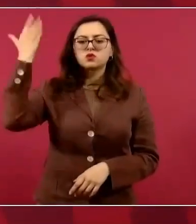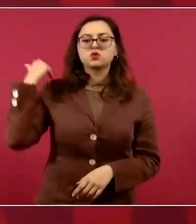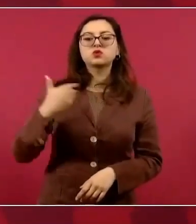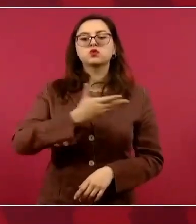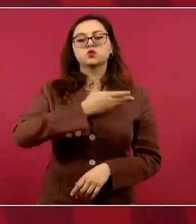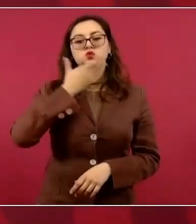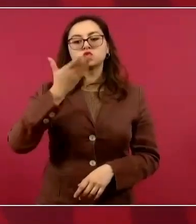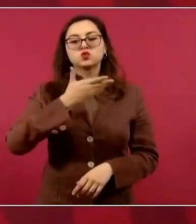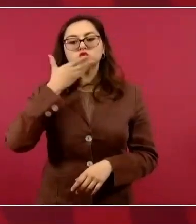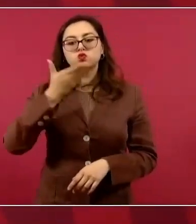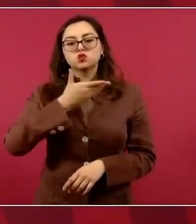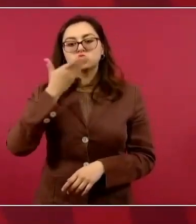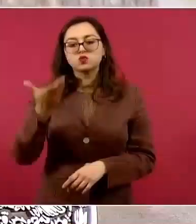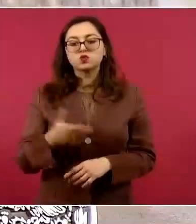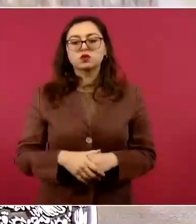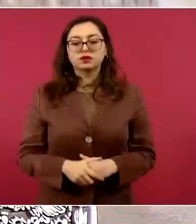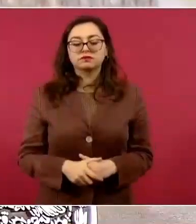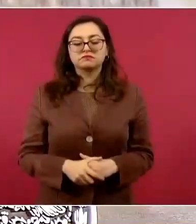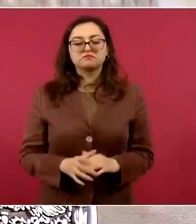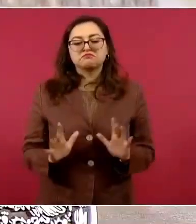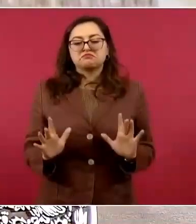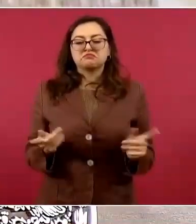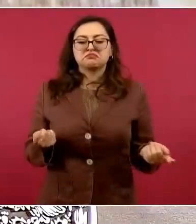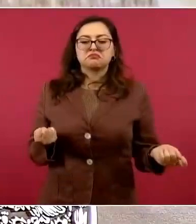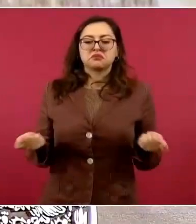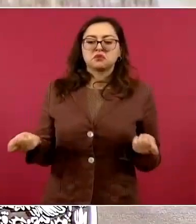impunemente.